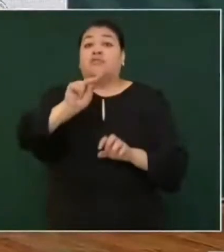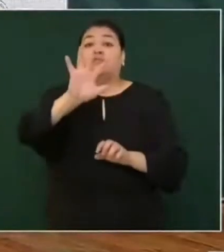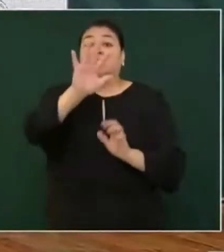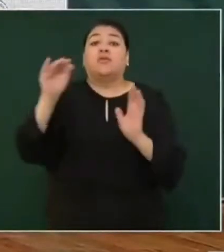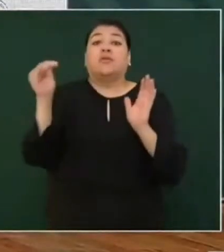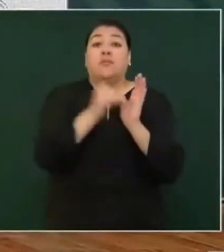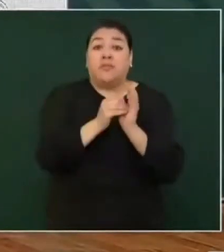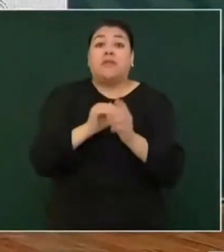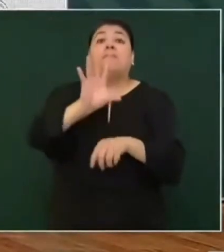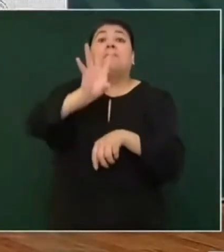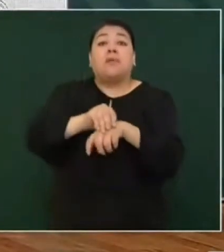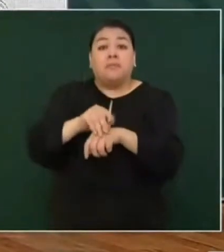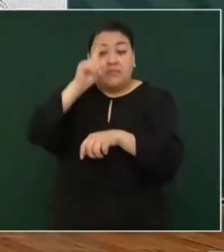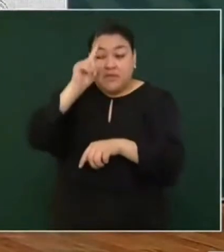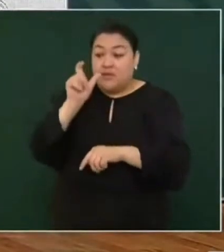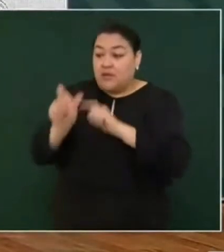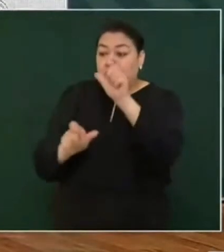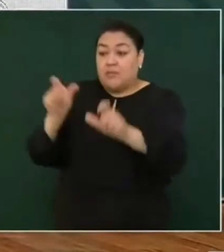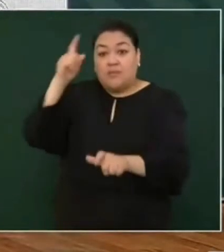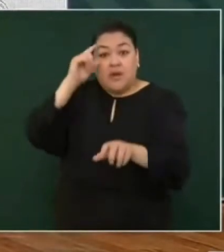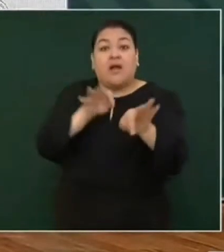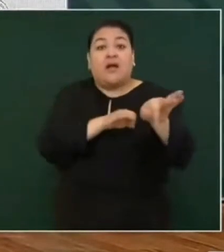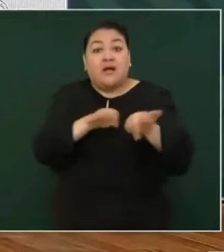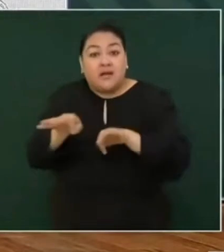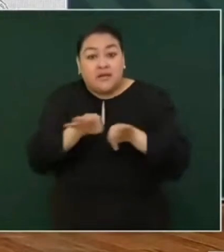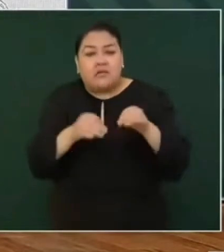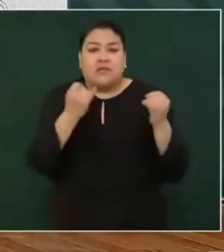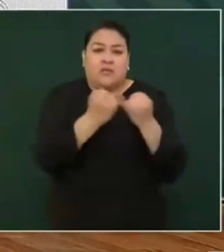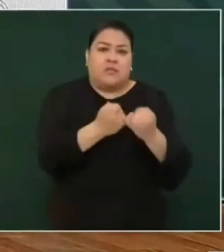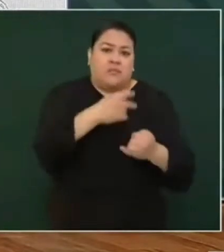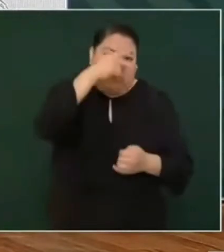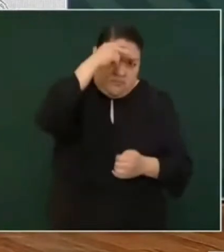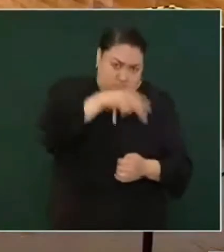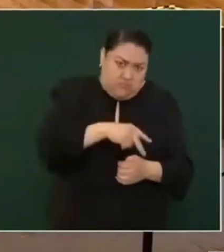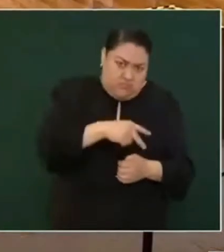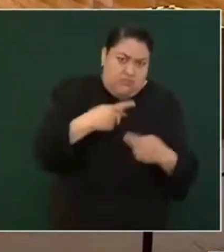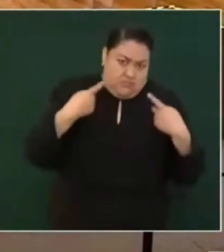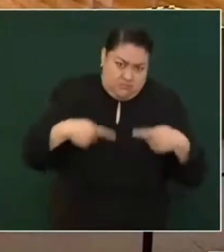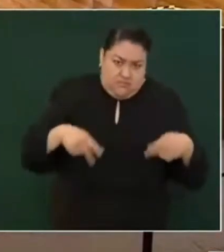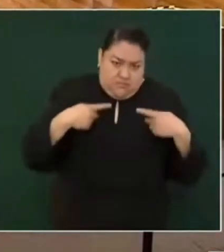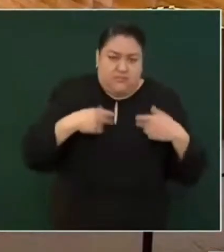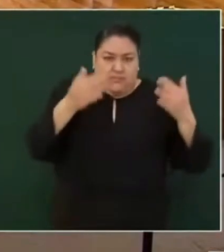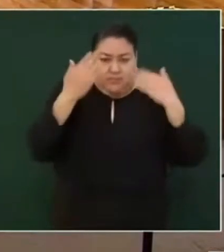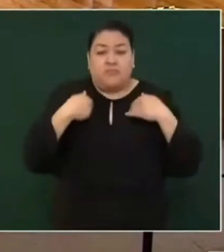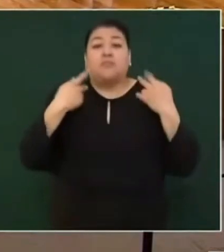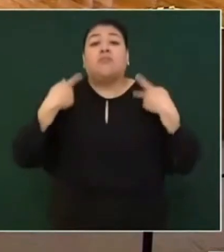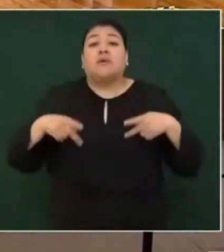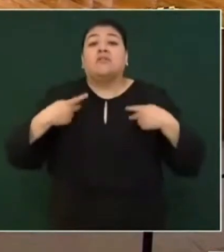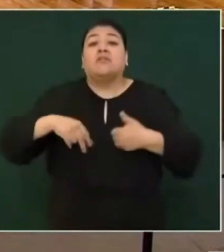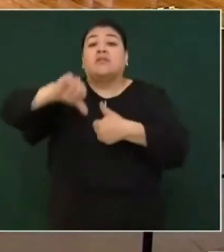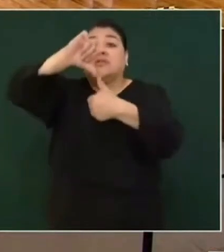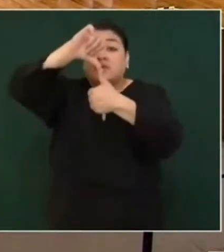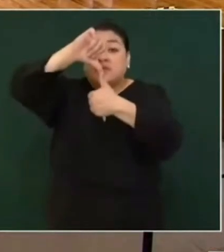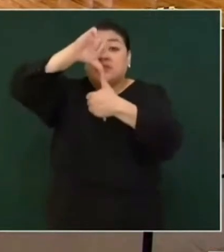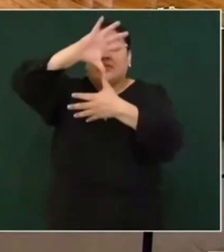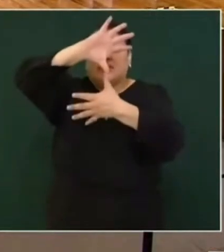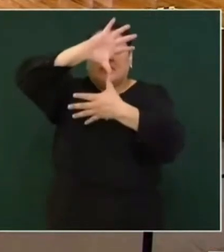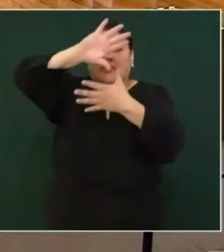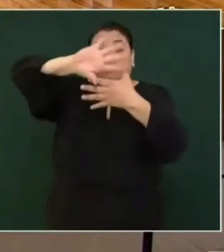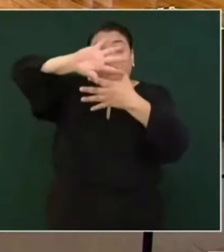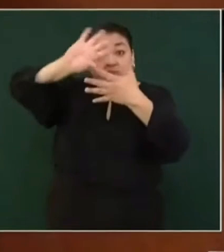permisos visas incluyendo mexicanas mexicanos centroamérica caribe